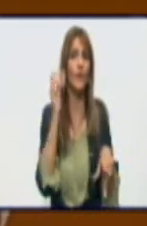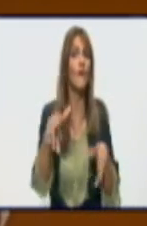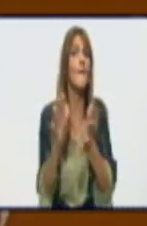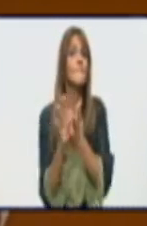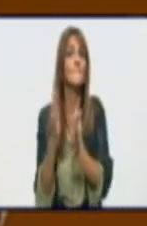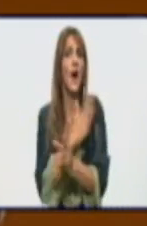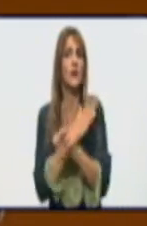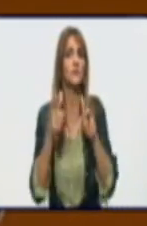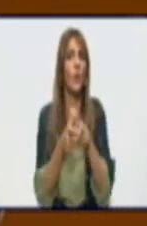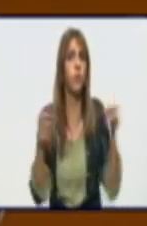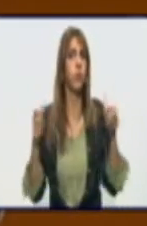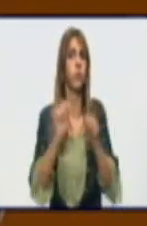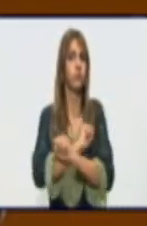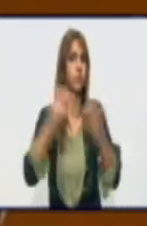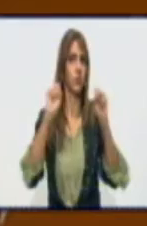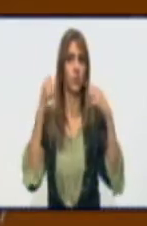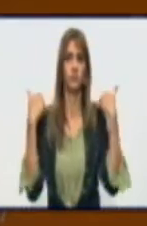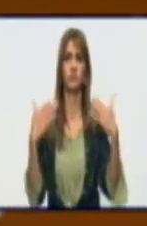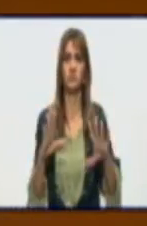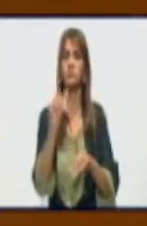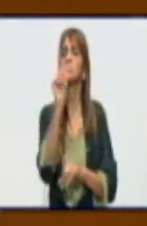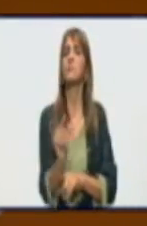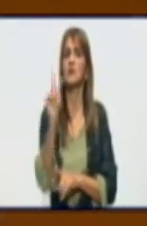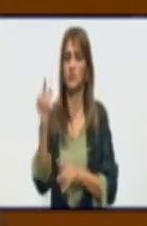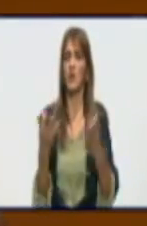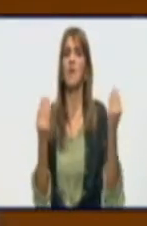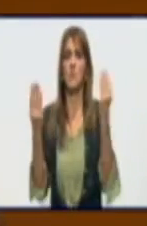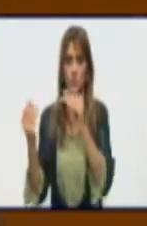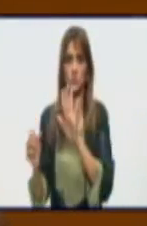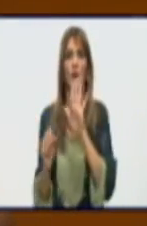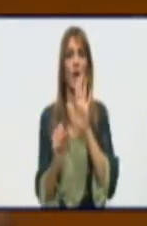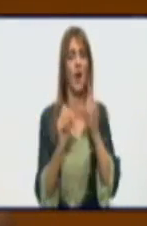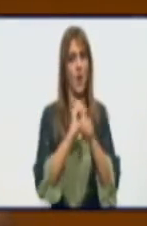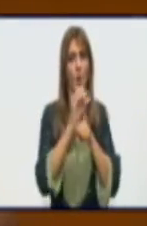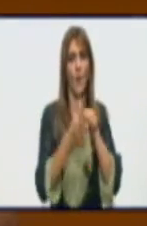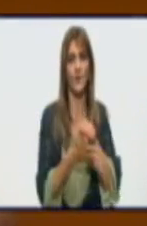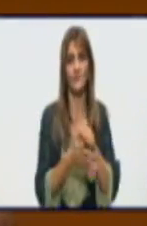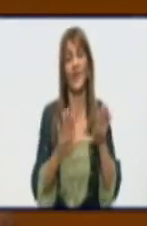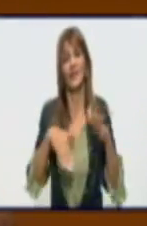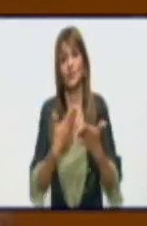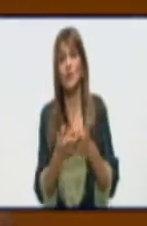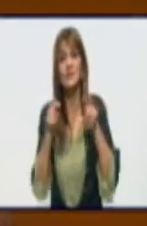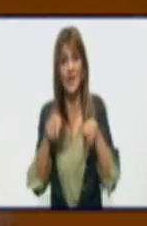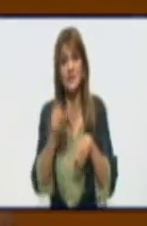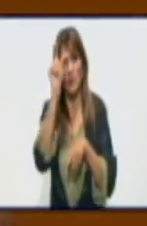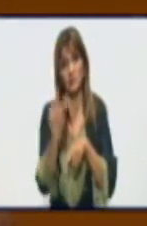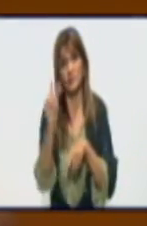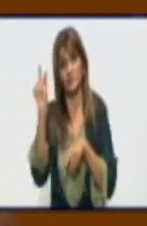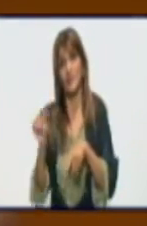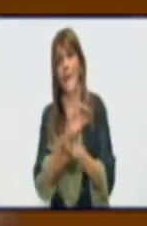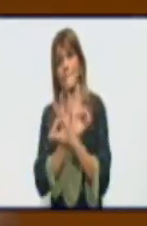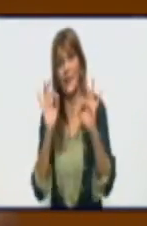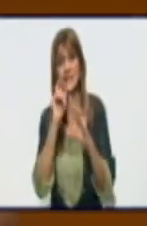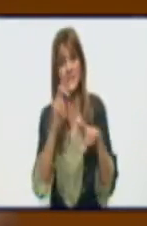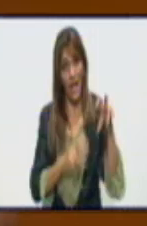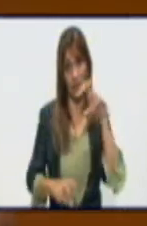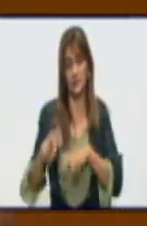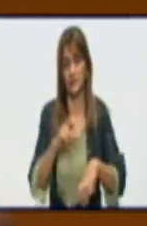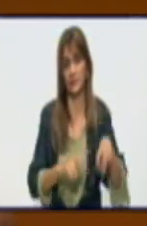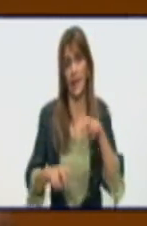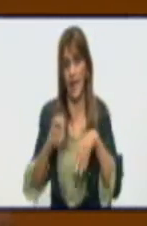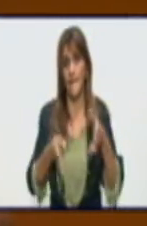tuvimos en esa fecha. Y recuerdo perfectamente. Lo que pasa es que esos pronósticos también tienen medidas que pueden